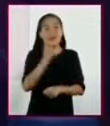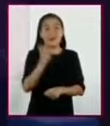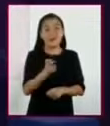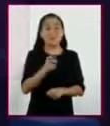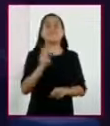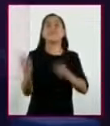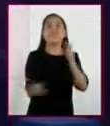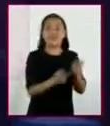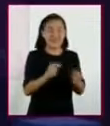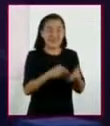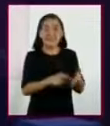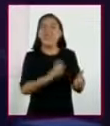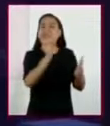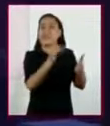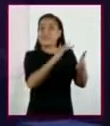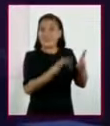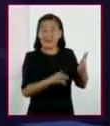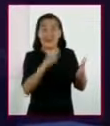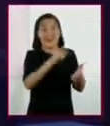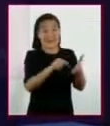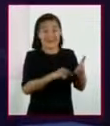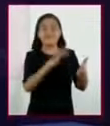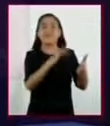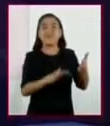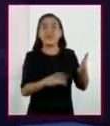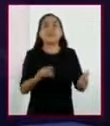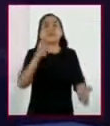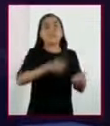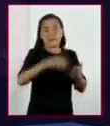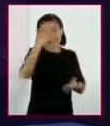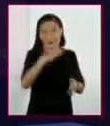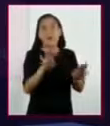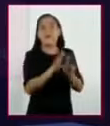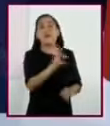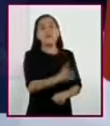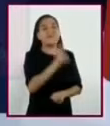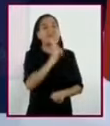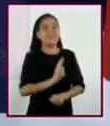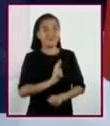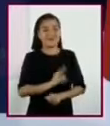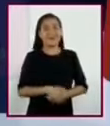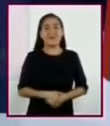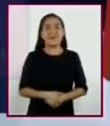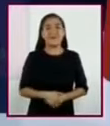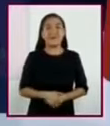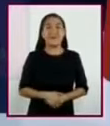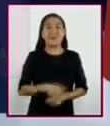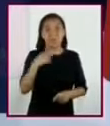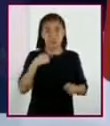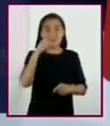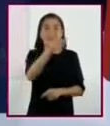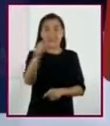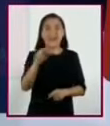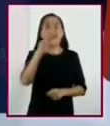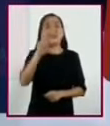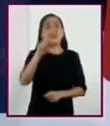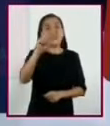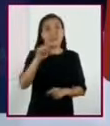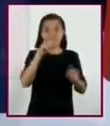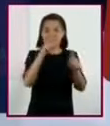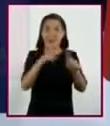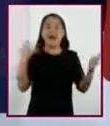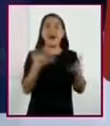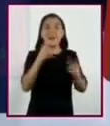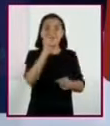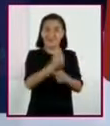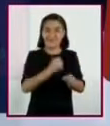a preguntarle a nuestros textos, que ellos sabrán cómo respondernos. Les dejo este reto para que pongan en